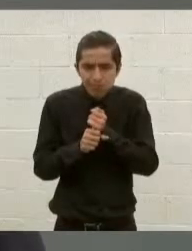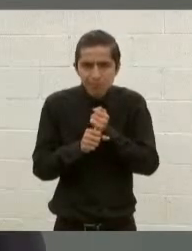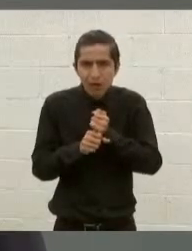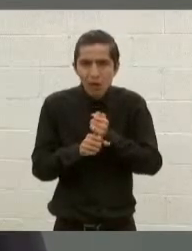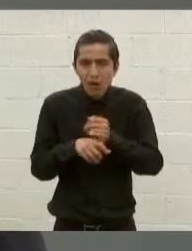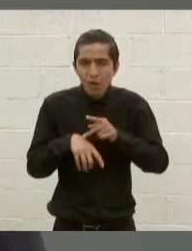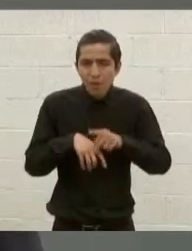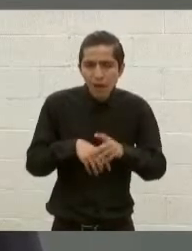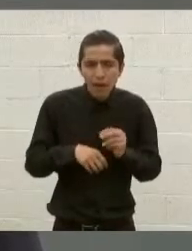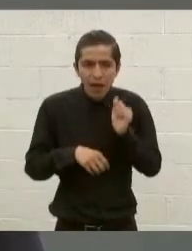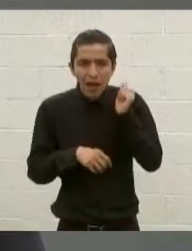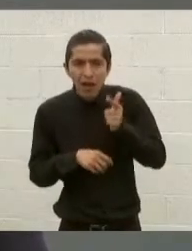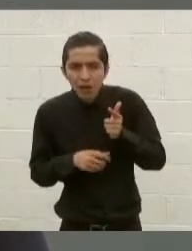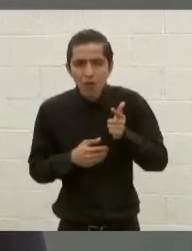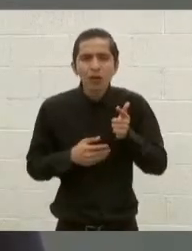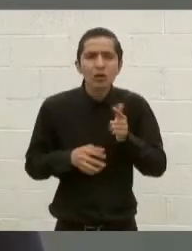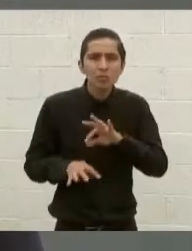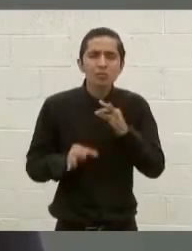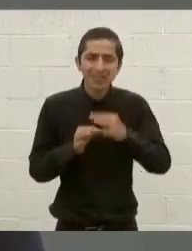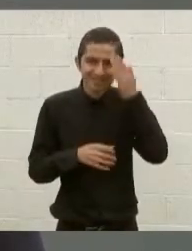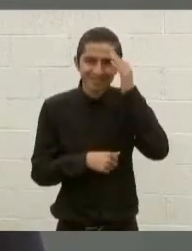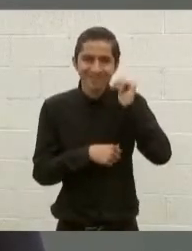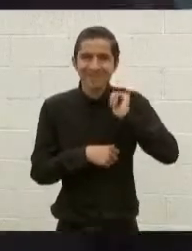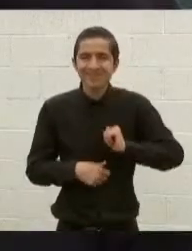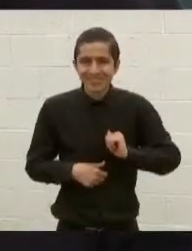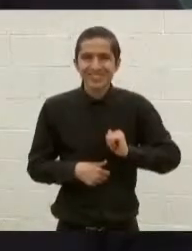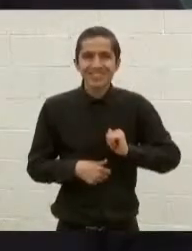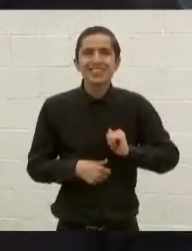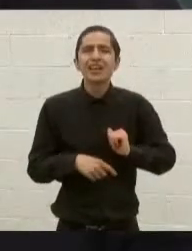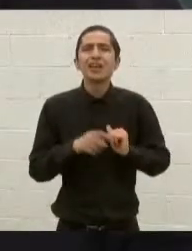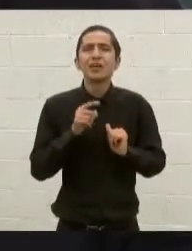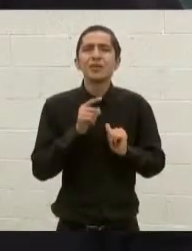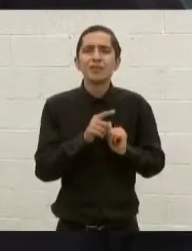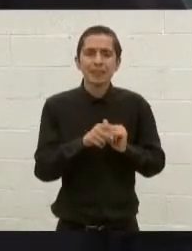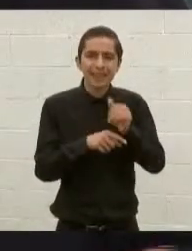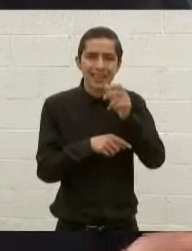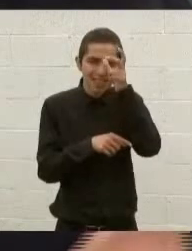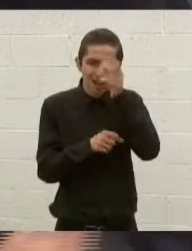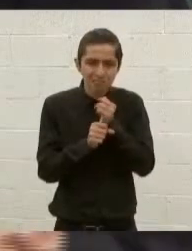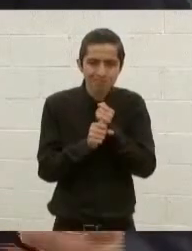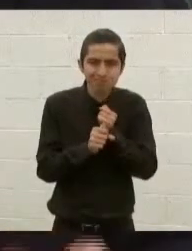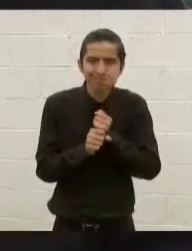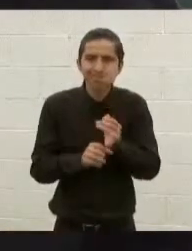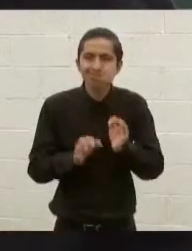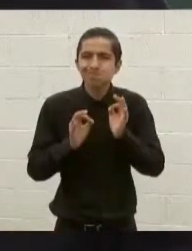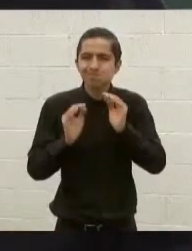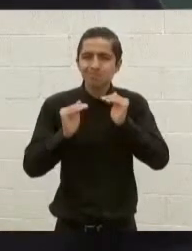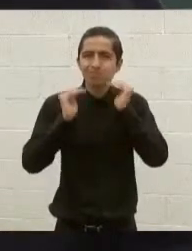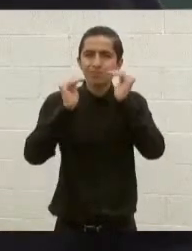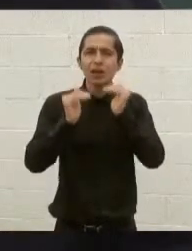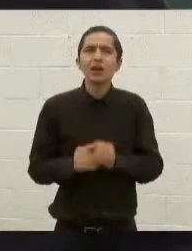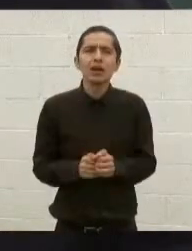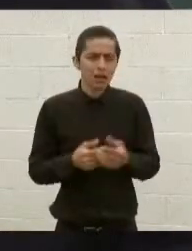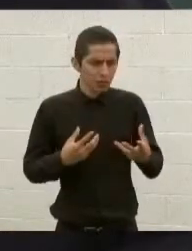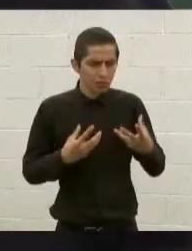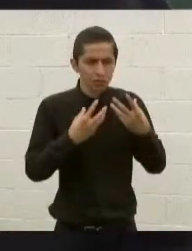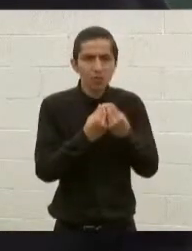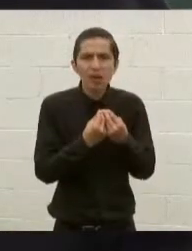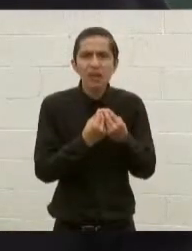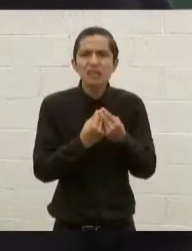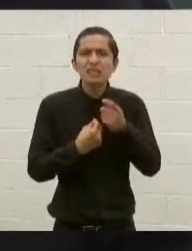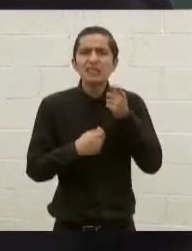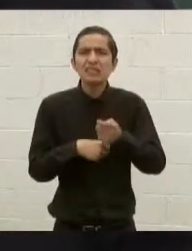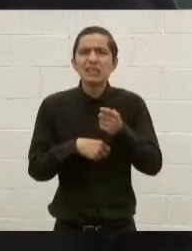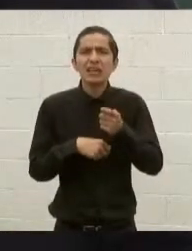correspondiente encabezado por el Centro Nacional de Inteligencia con la participación de la